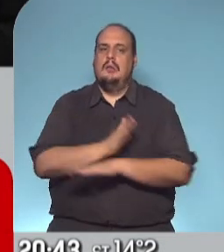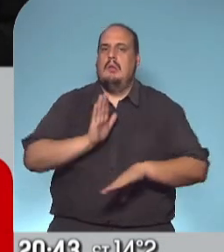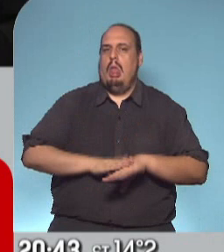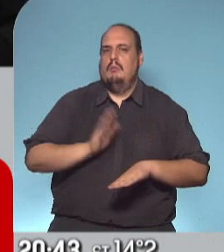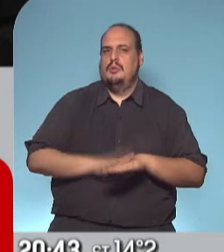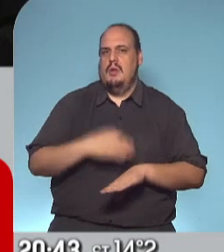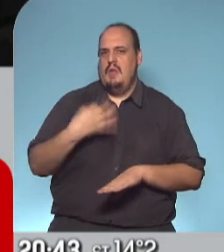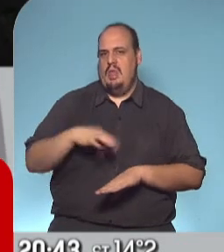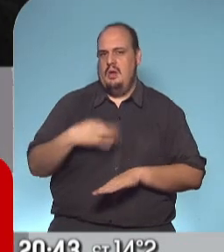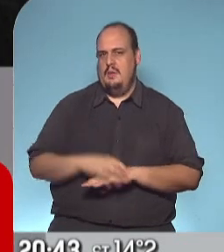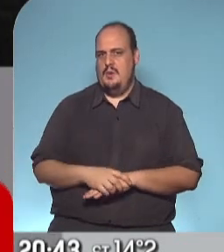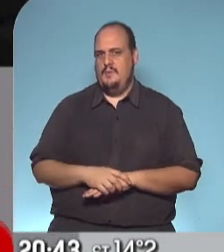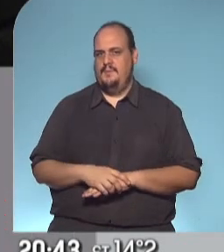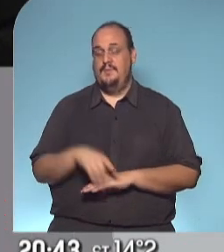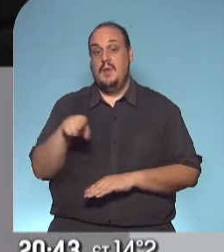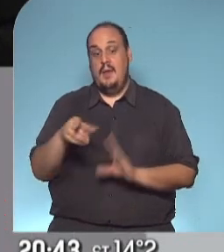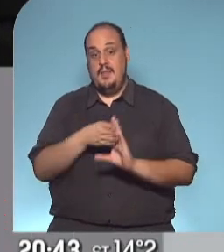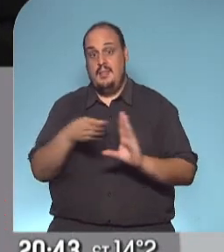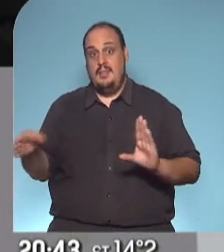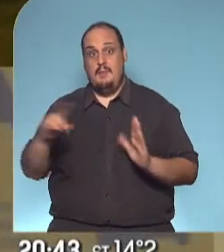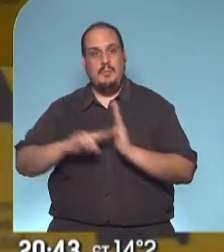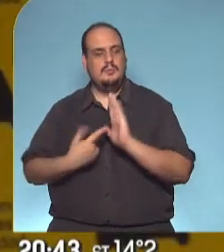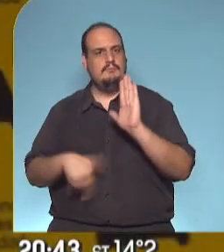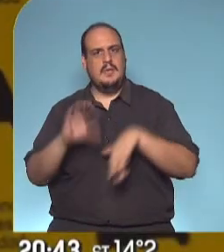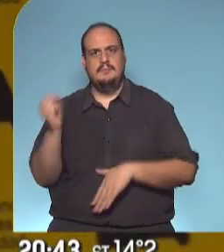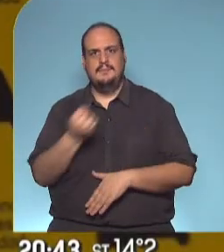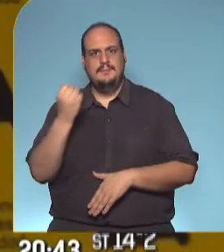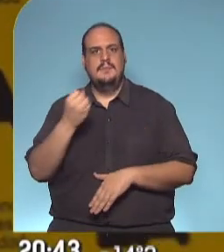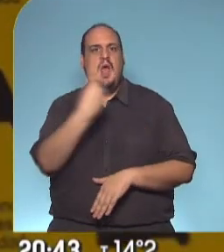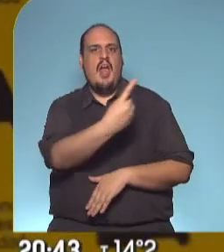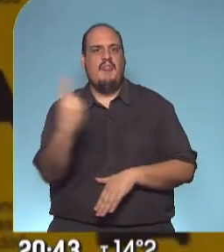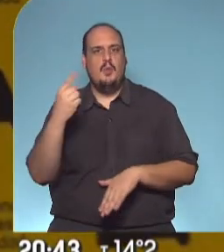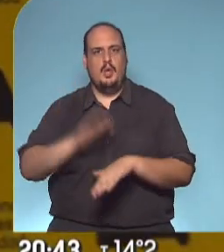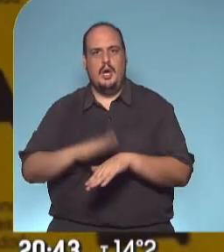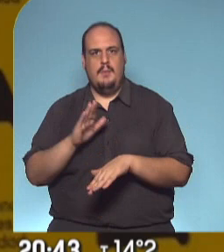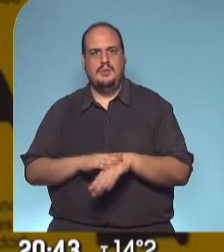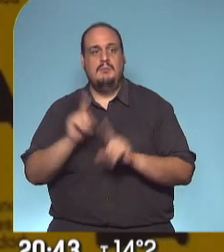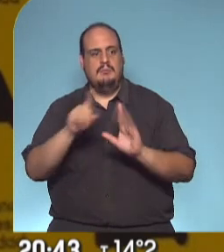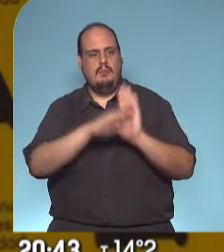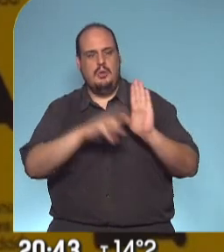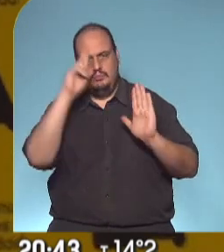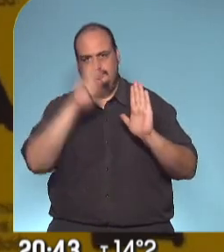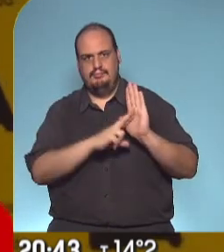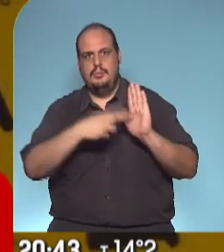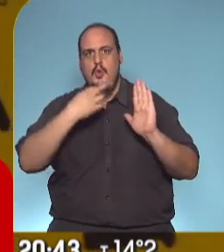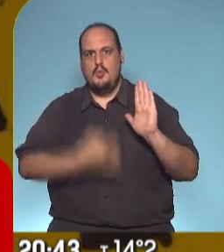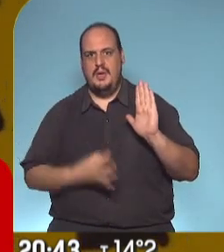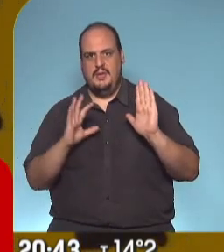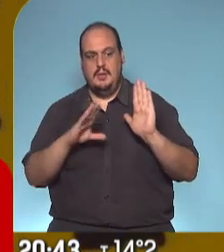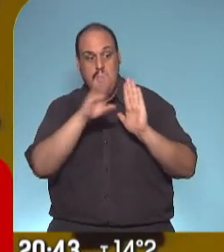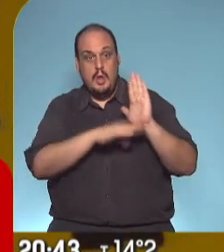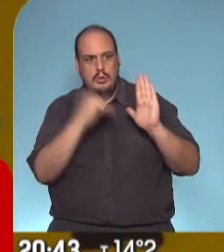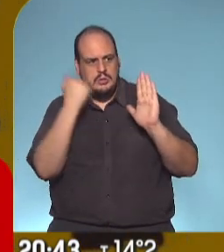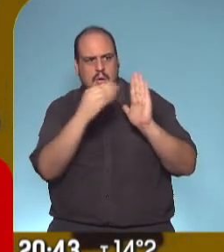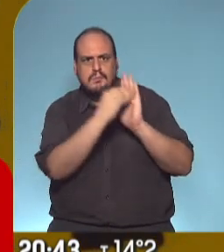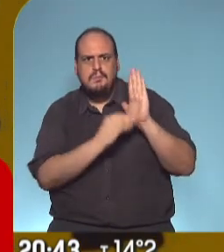La clave en esta etapa que empieza es la responsabilidad de cada uno de cumplir con los protocolos. Los protocolos están súper